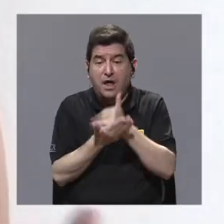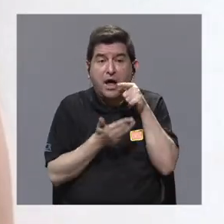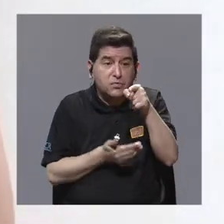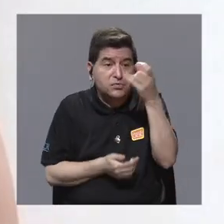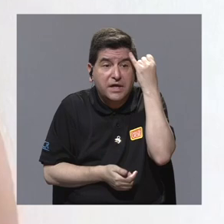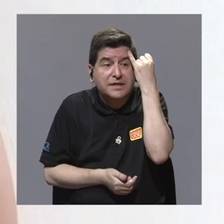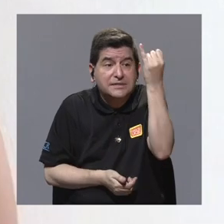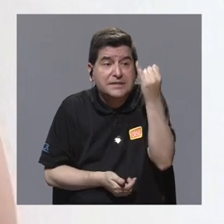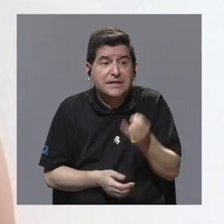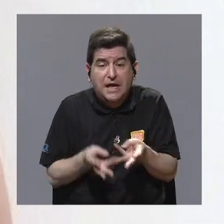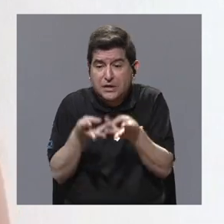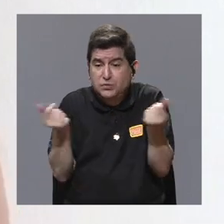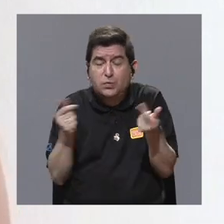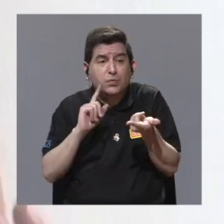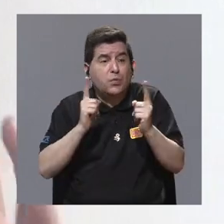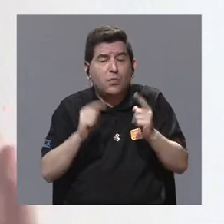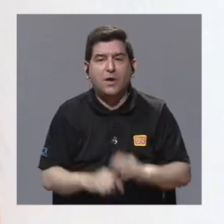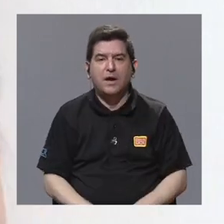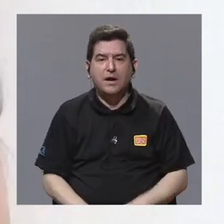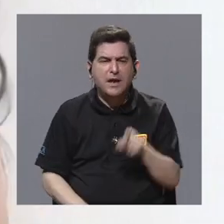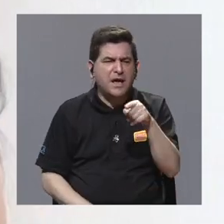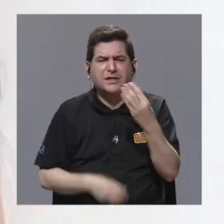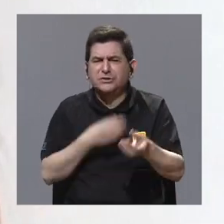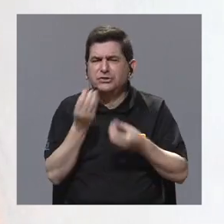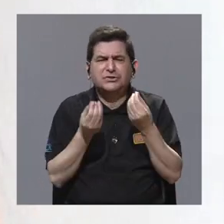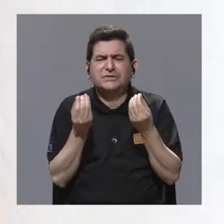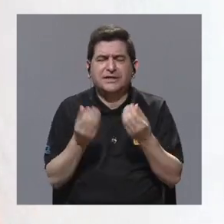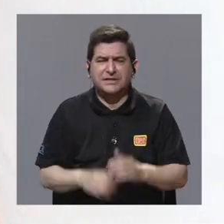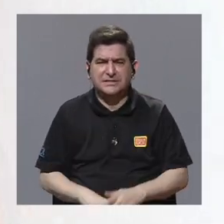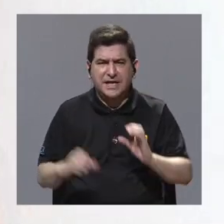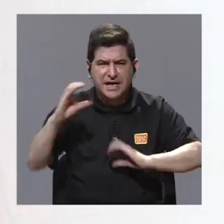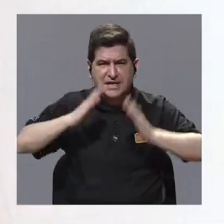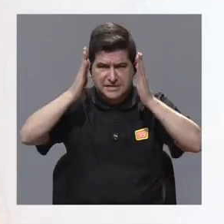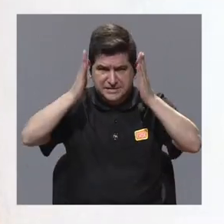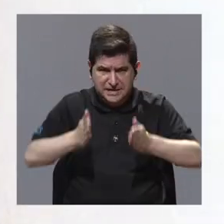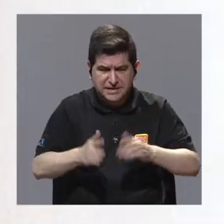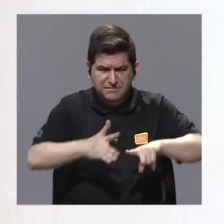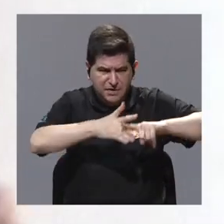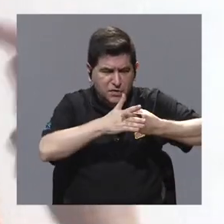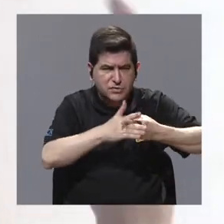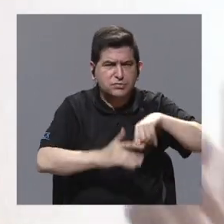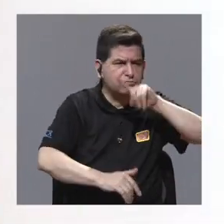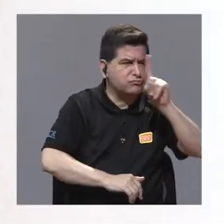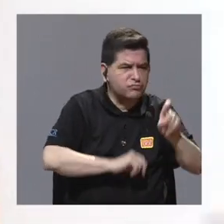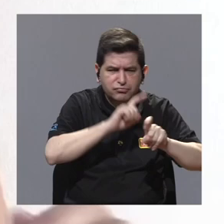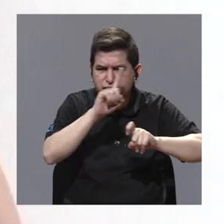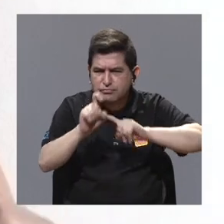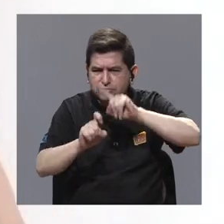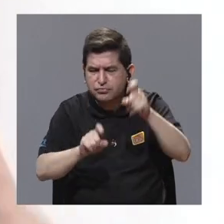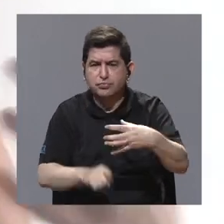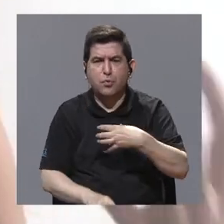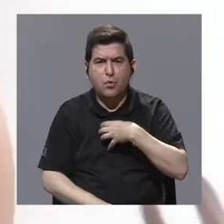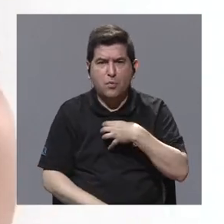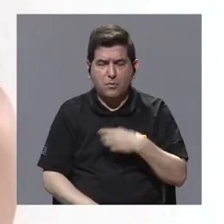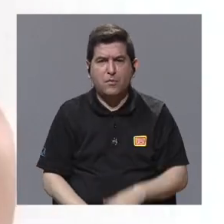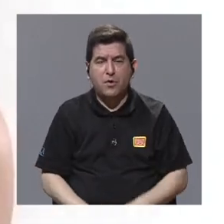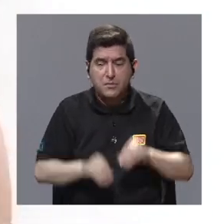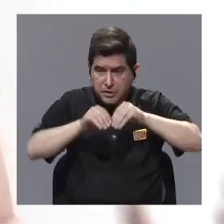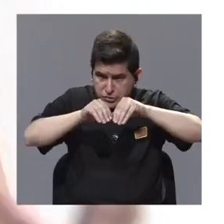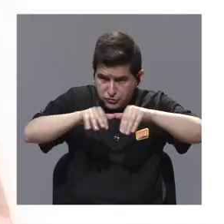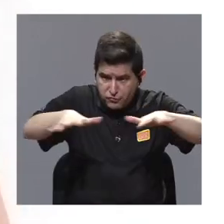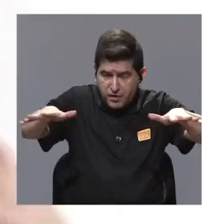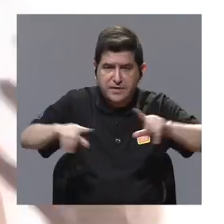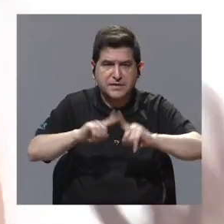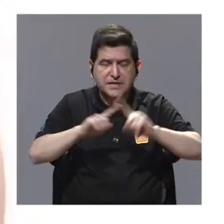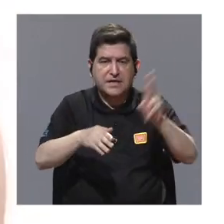se les ocurre alguna solución. Y lo que hace la diáspora mexicana en ese momento es que comienza a consultar a sus propios